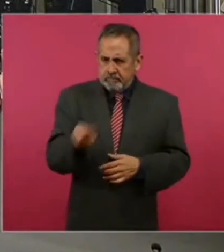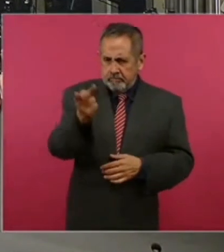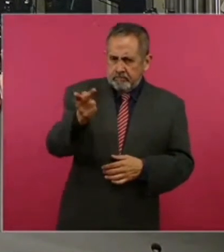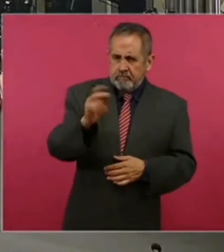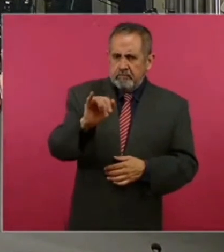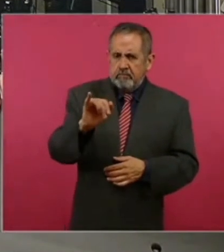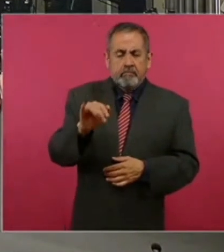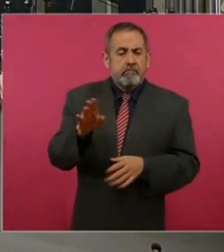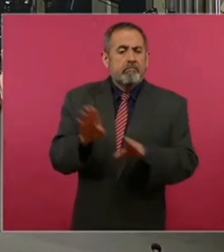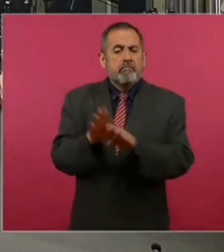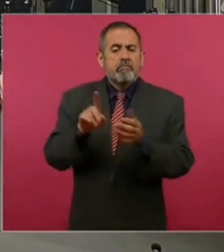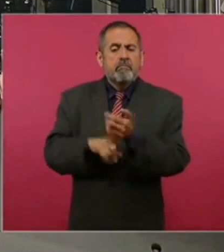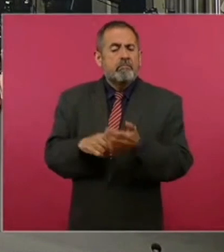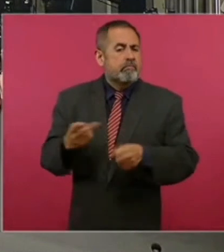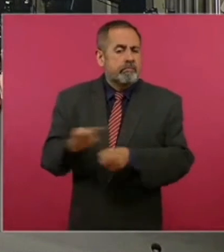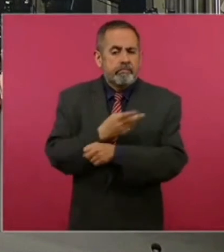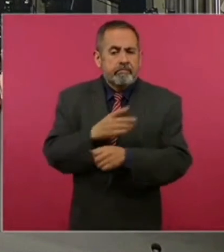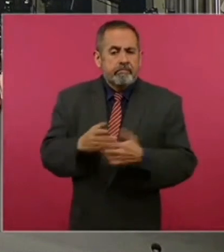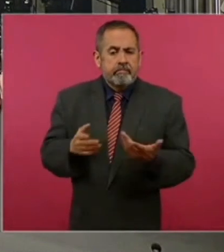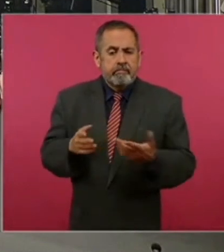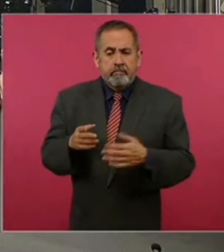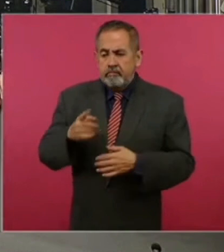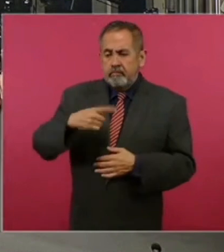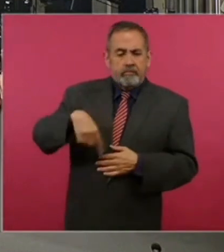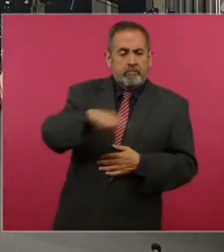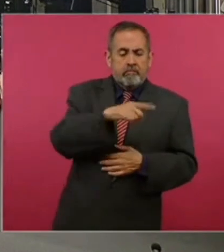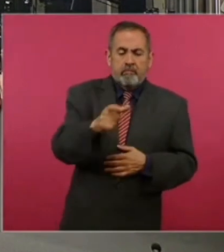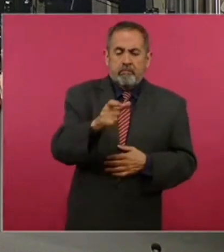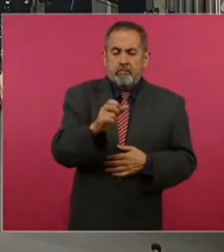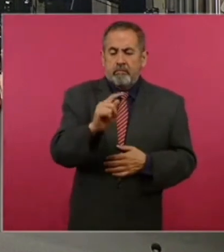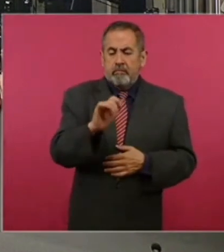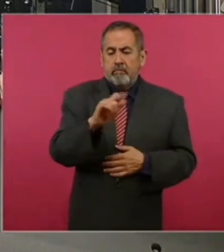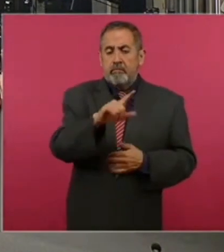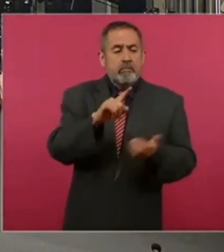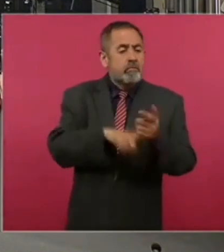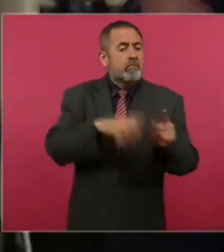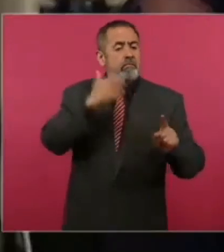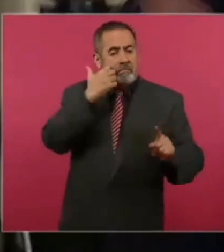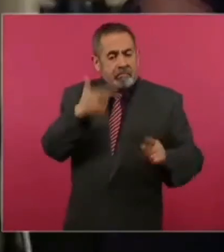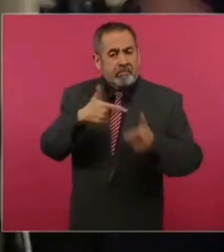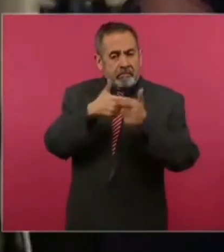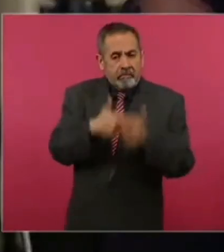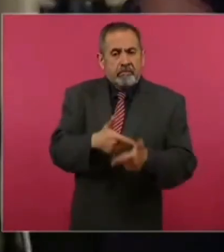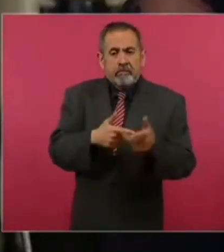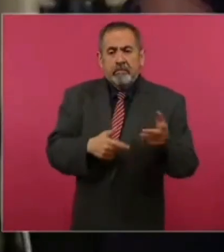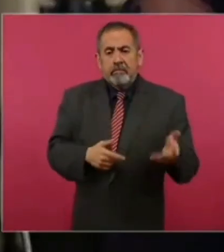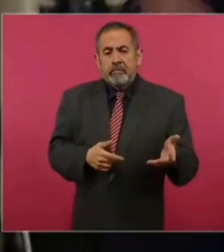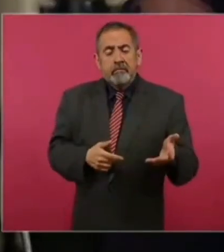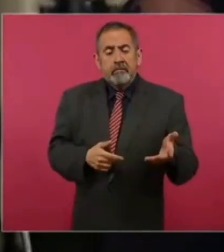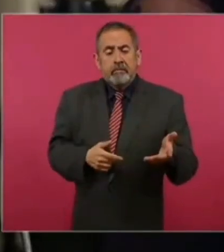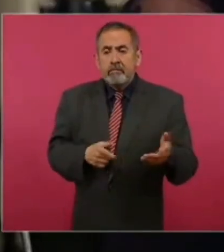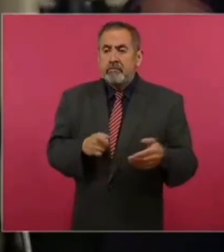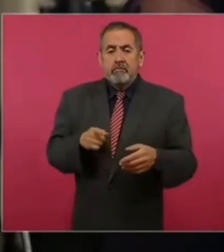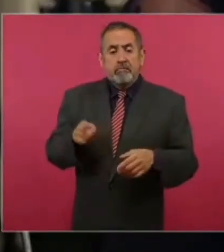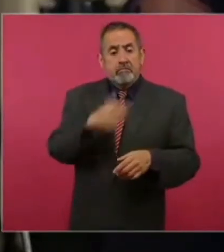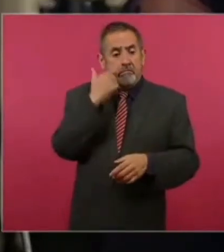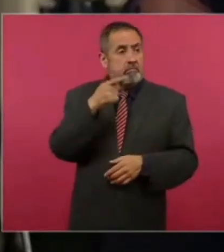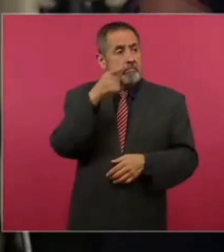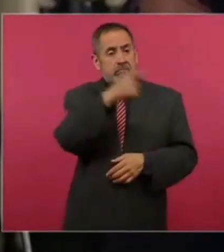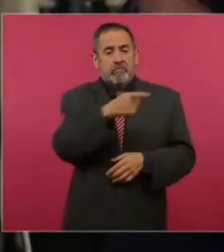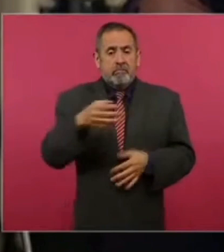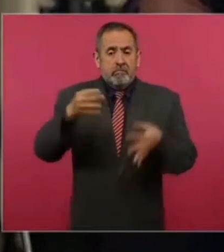sobre la insistencia que habrá de parte de Xochitl Gálvez para buscar que, en este caso, el Tribunal Electoral